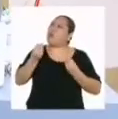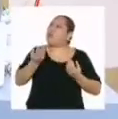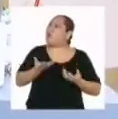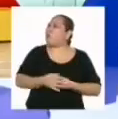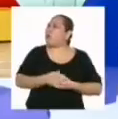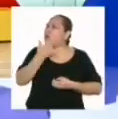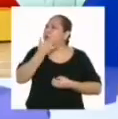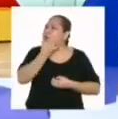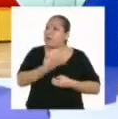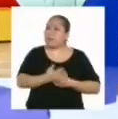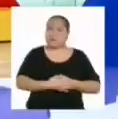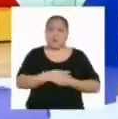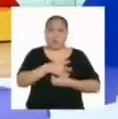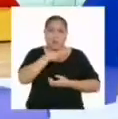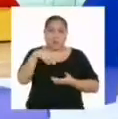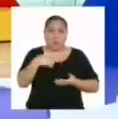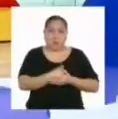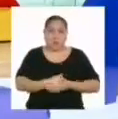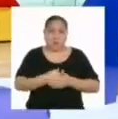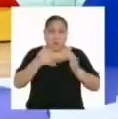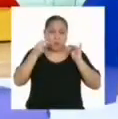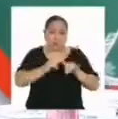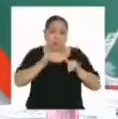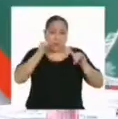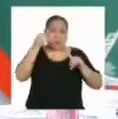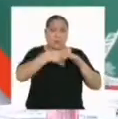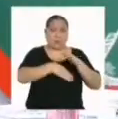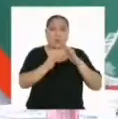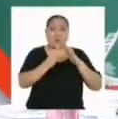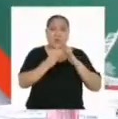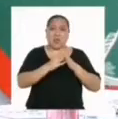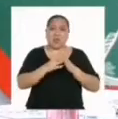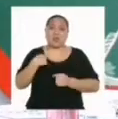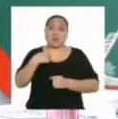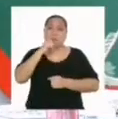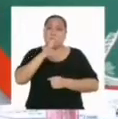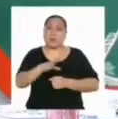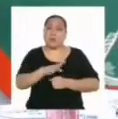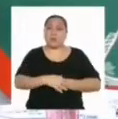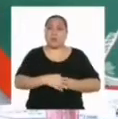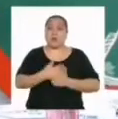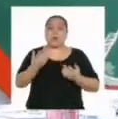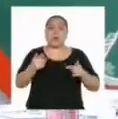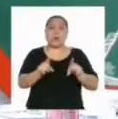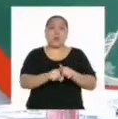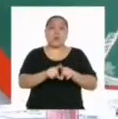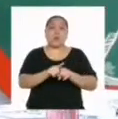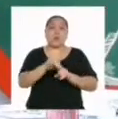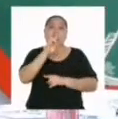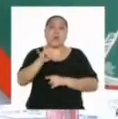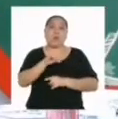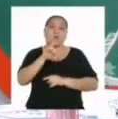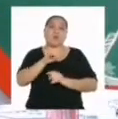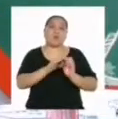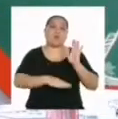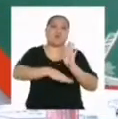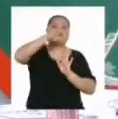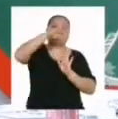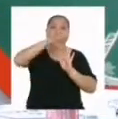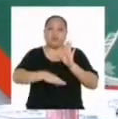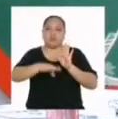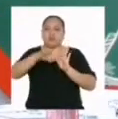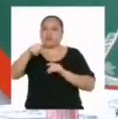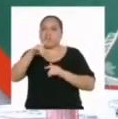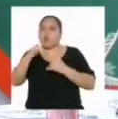Puede ser porque todos y todas pasamos más tiempo en casa, como hemos dicho, o también por el uso desmedido que le damos a algunos